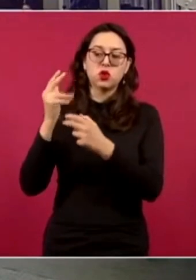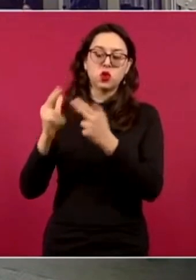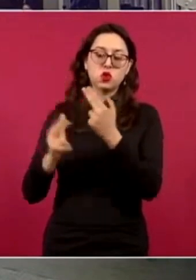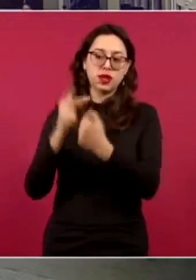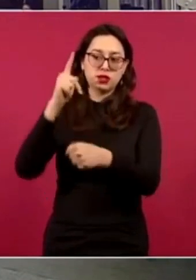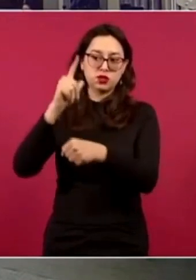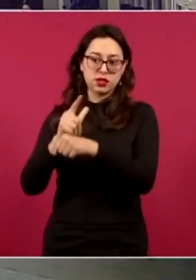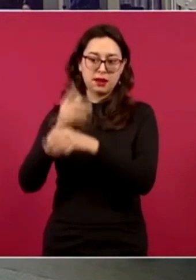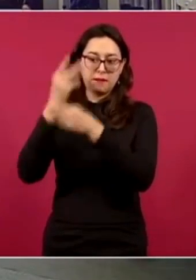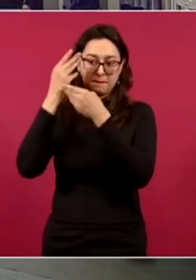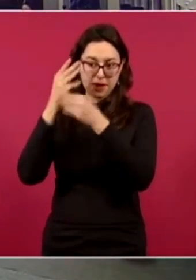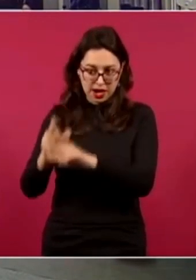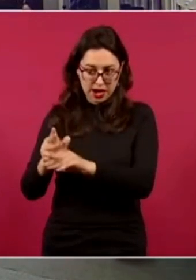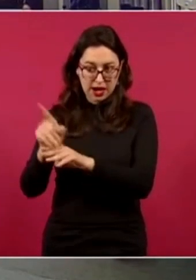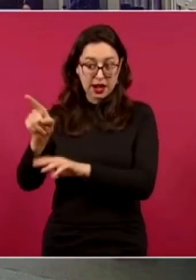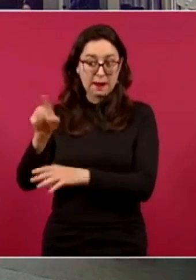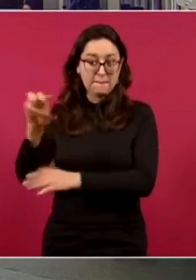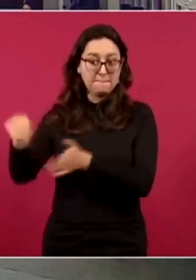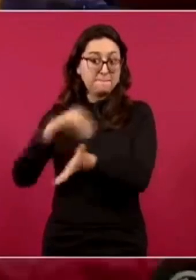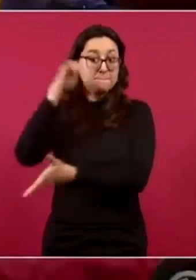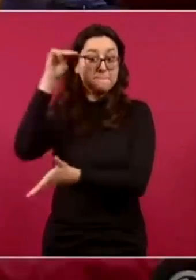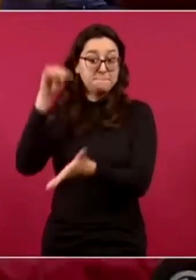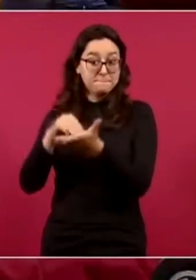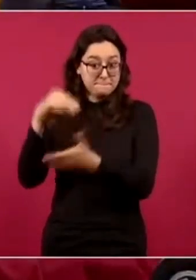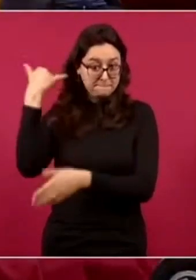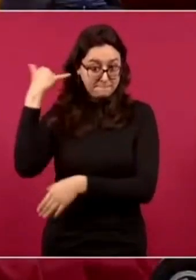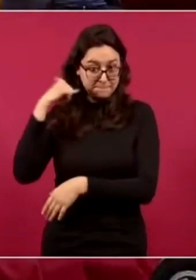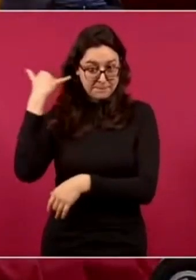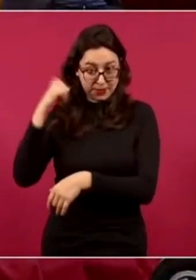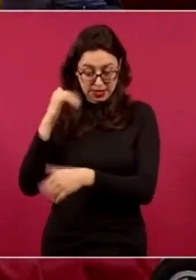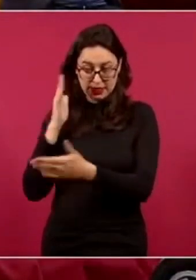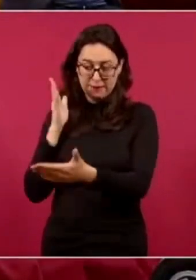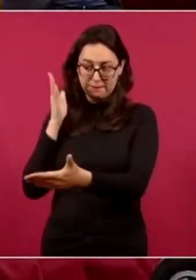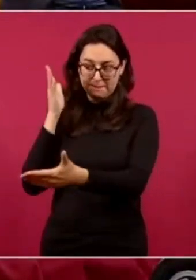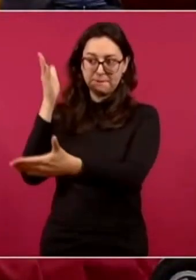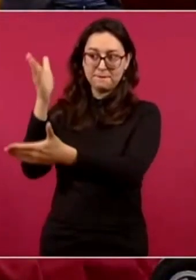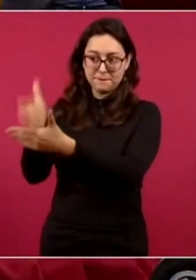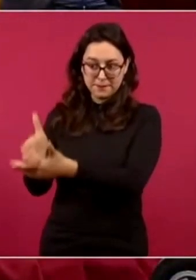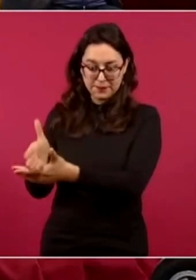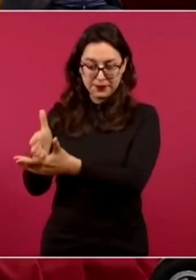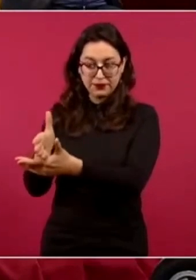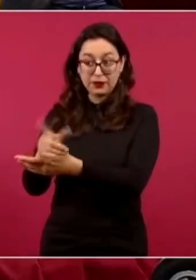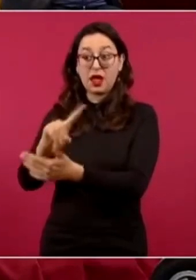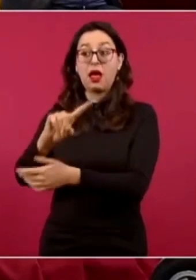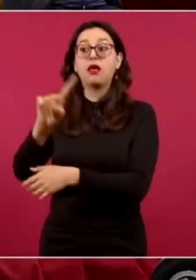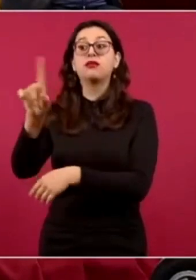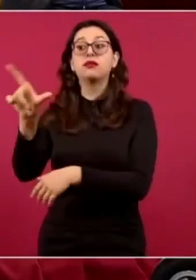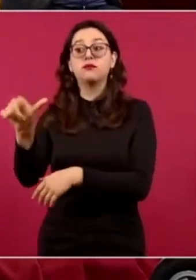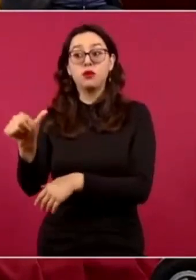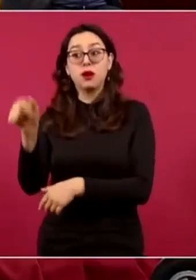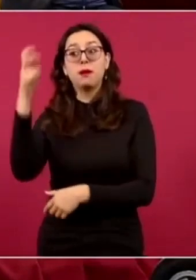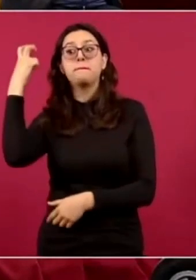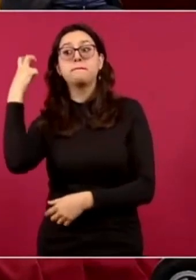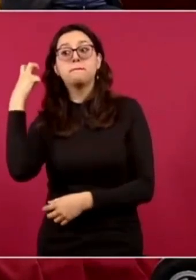Y llego a dormir a Villahermosa,